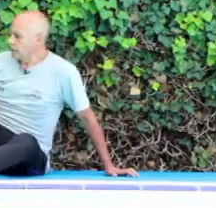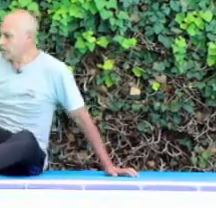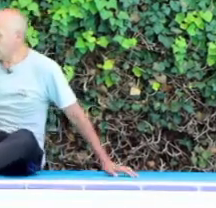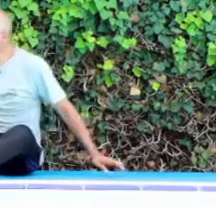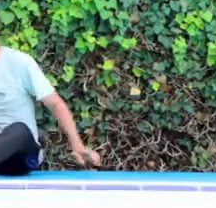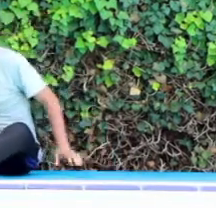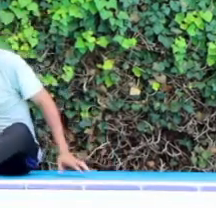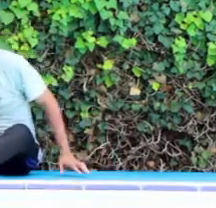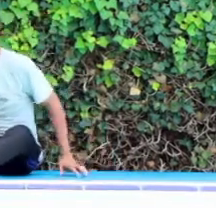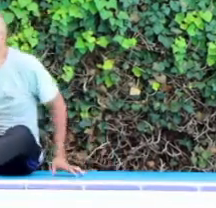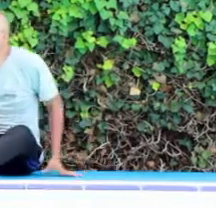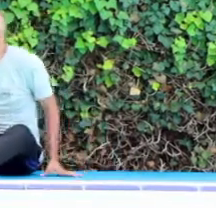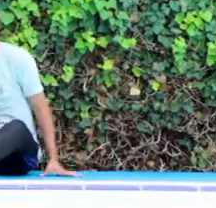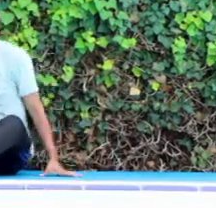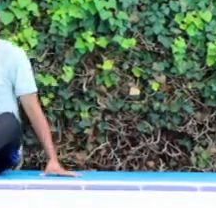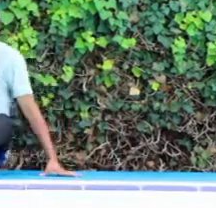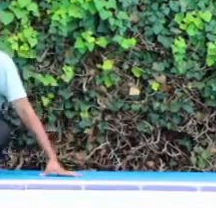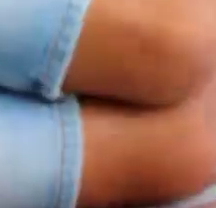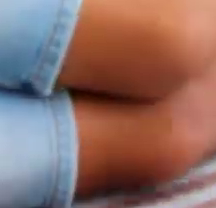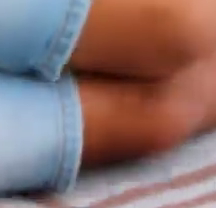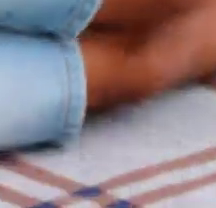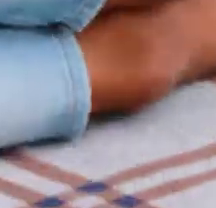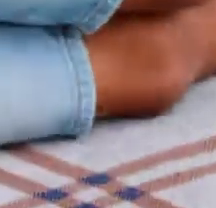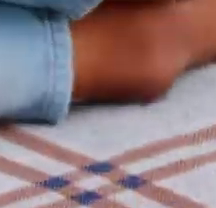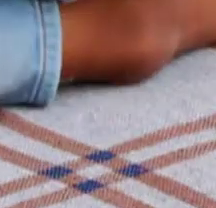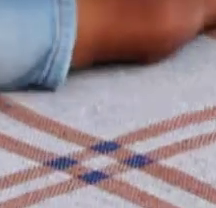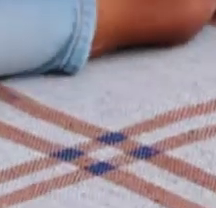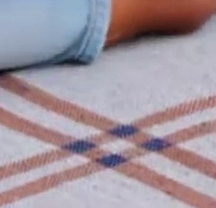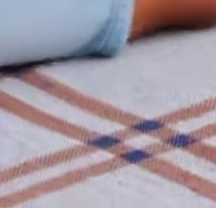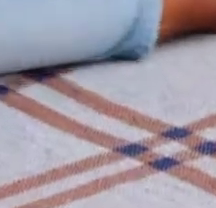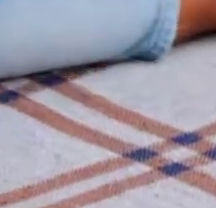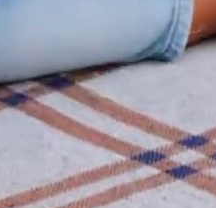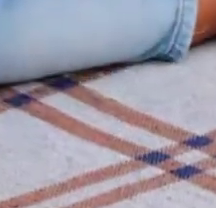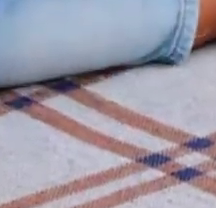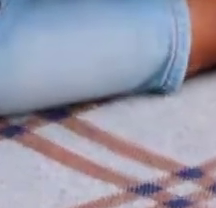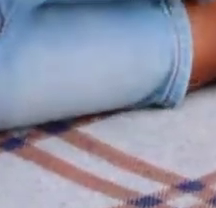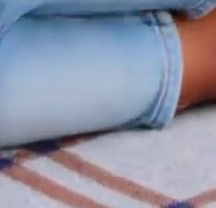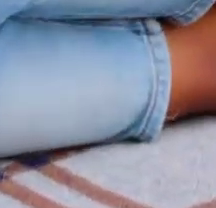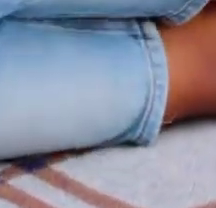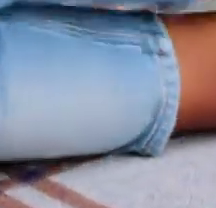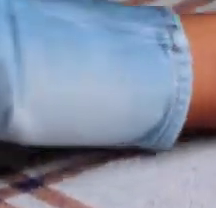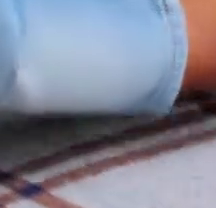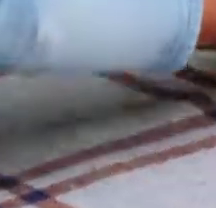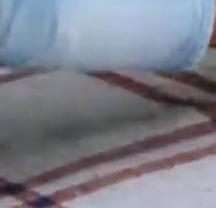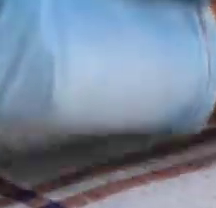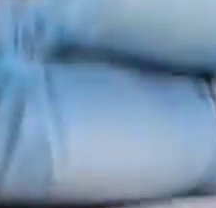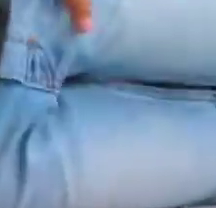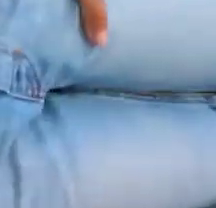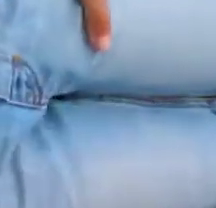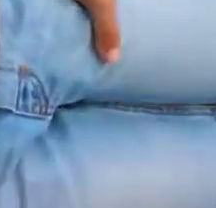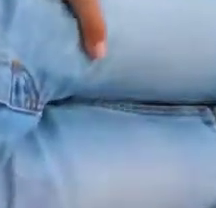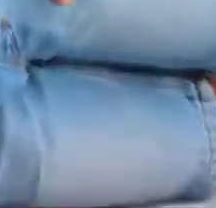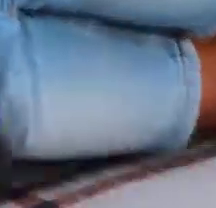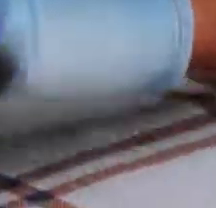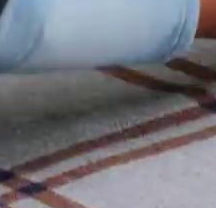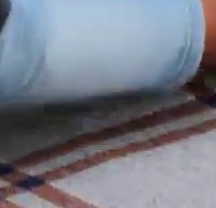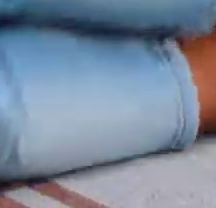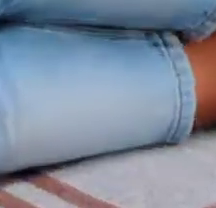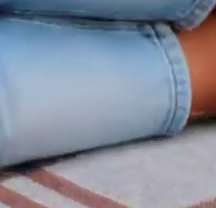Estira totalmente. Estirado. Estirado totalmente. Eso. Así. Estira. Ahí.